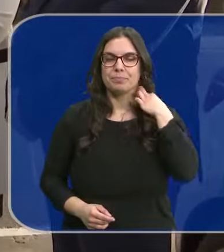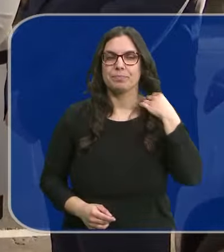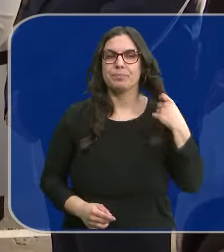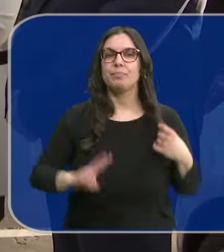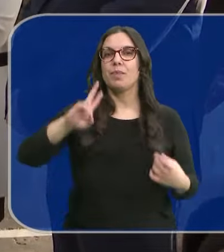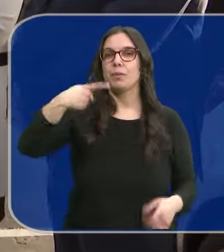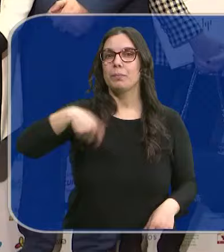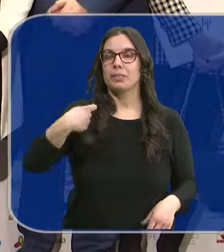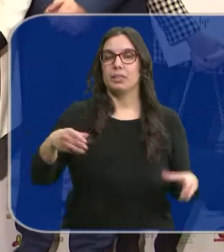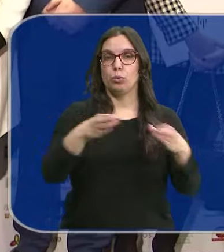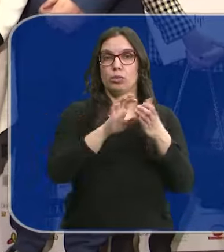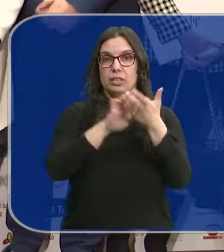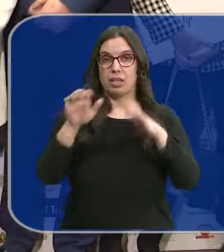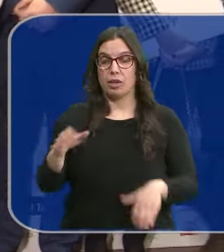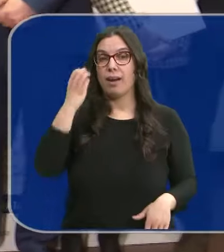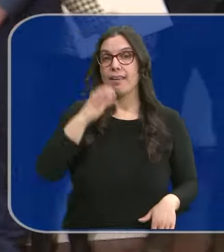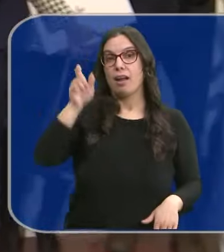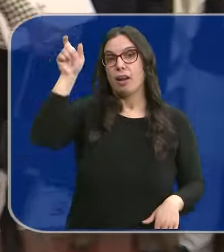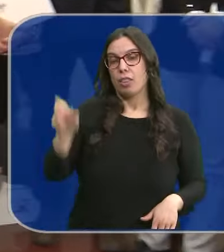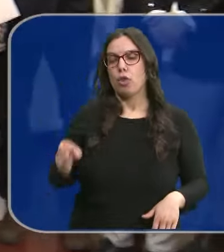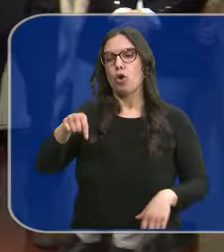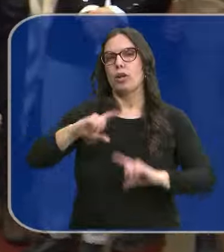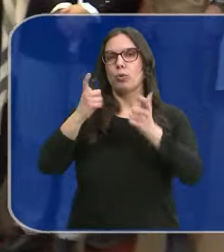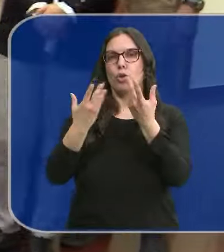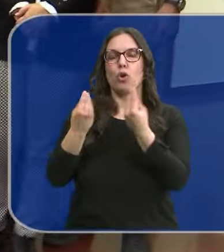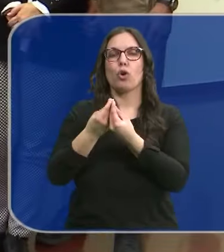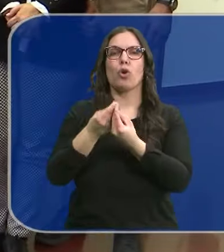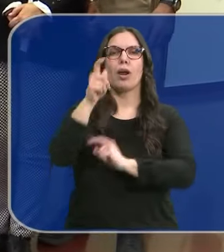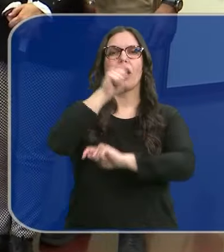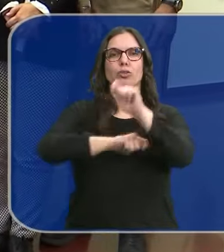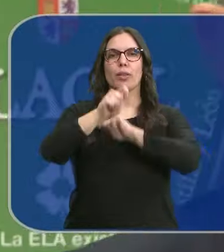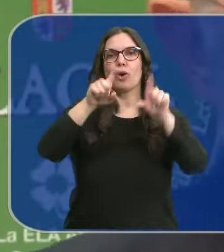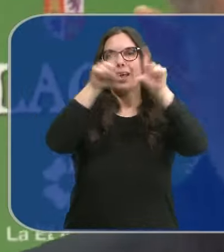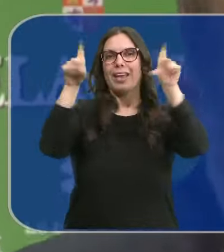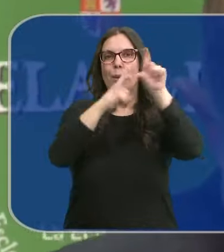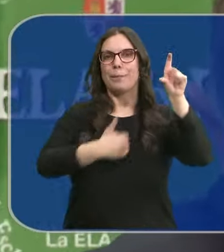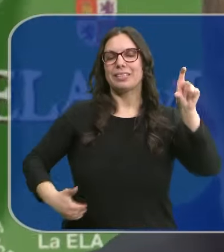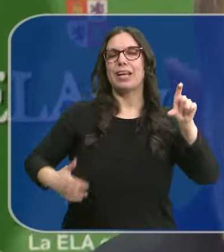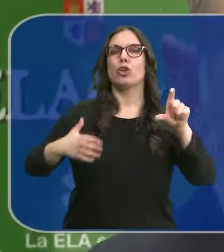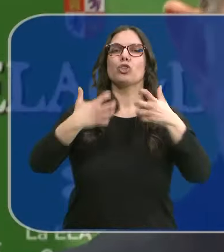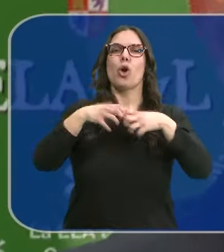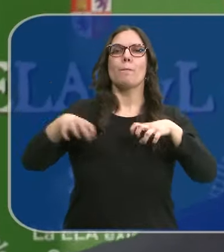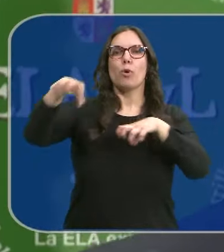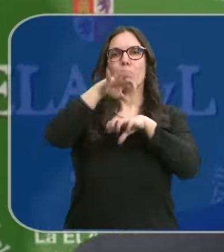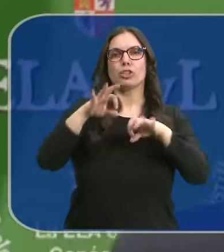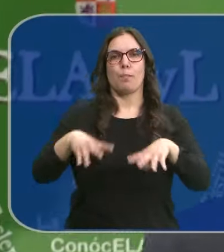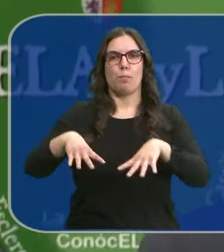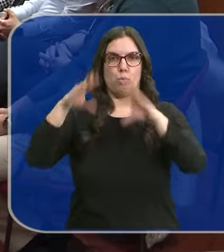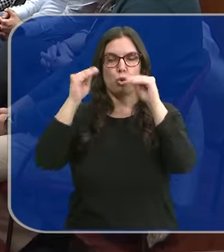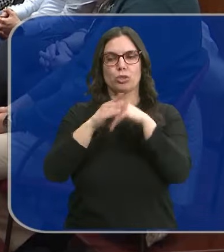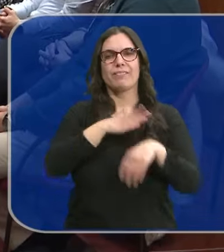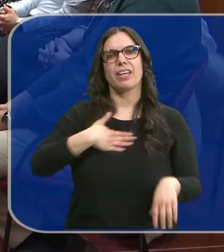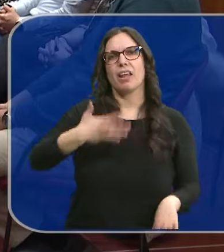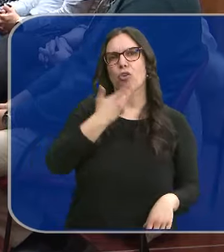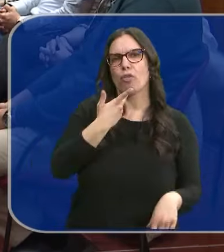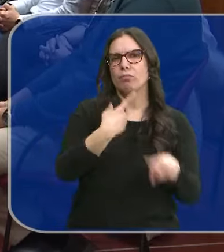El vicepresidente de la Junta de Castilla y León, Juan García Gallardo, se ha reunido esta mañana con la Asociación de Empresarios del Polígono de Villalonquejar, en Burgos. Ha querido